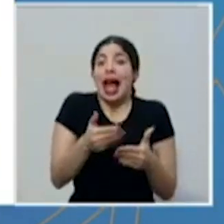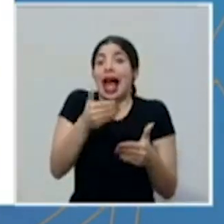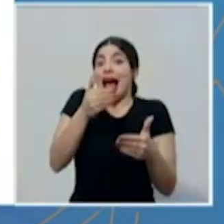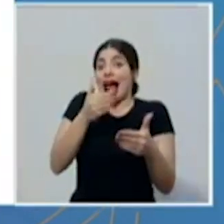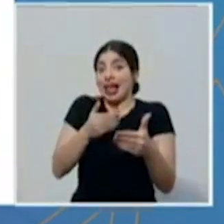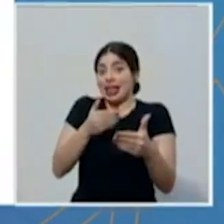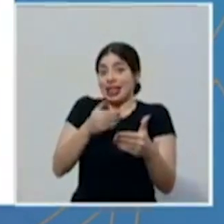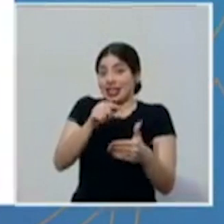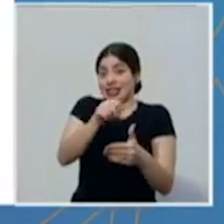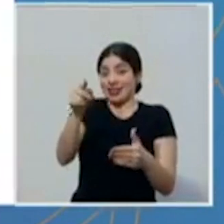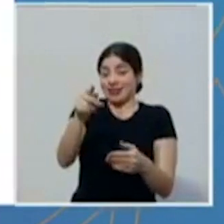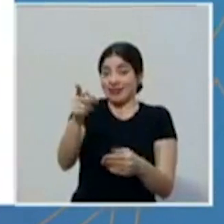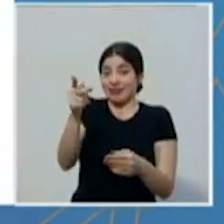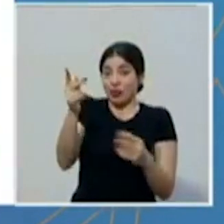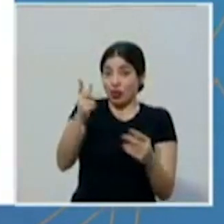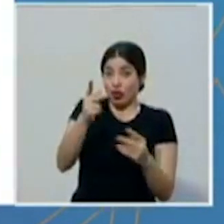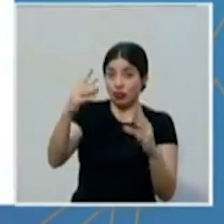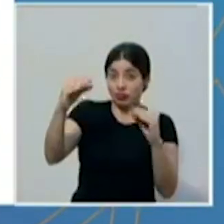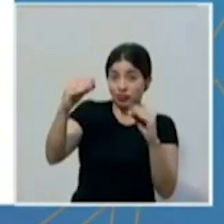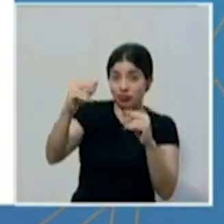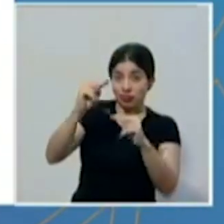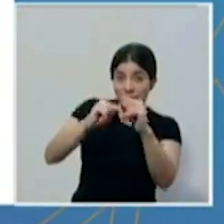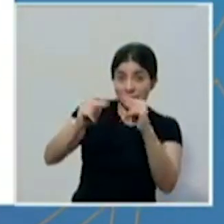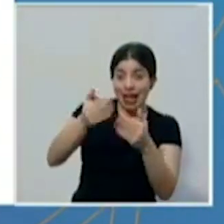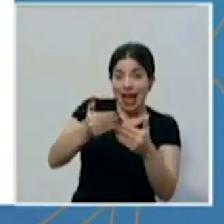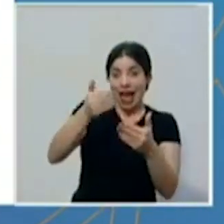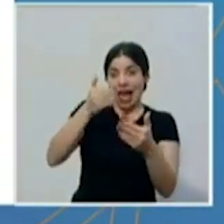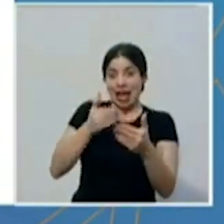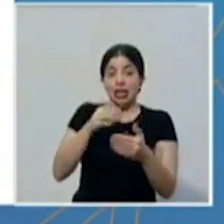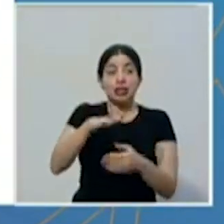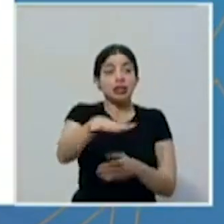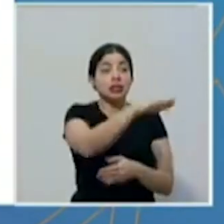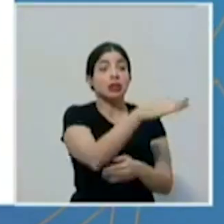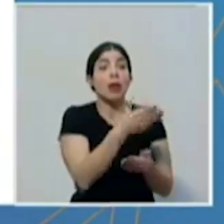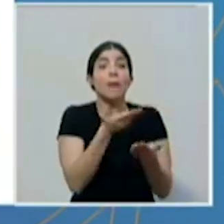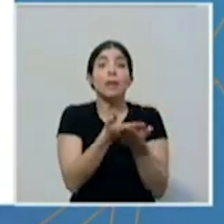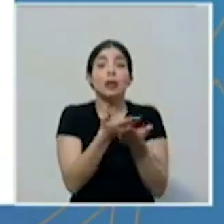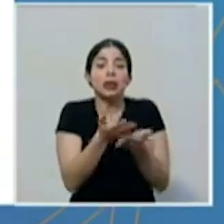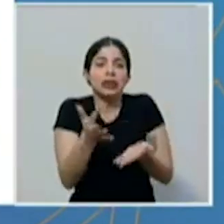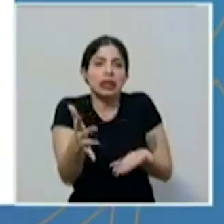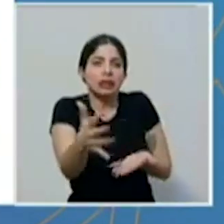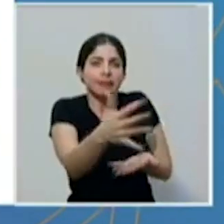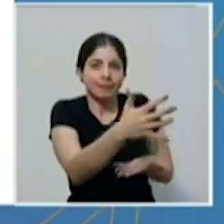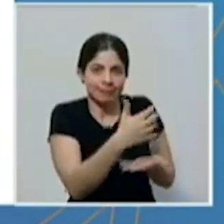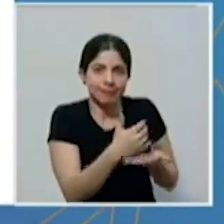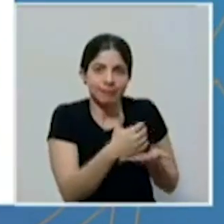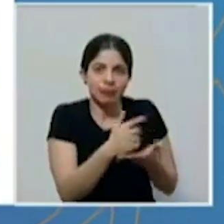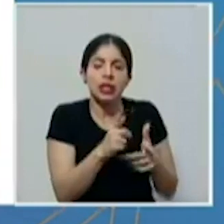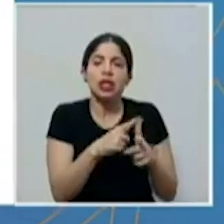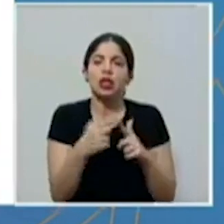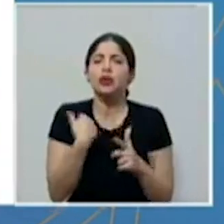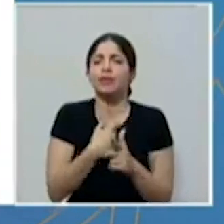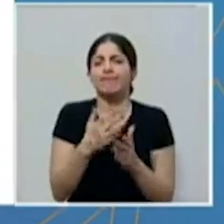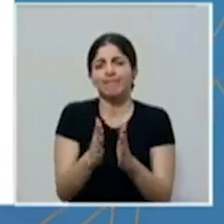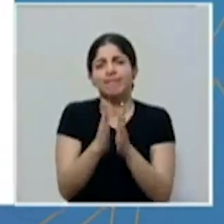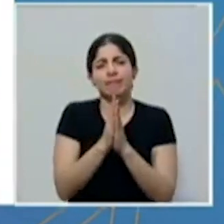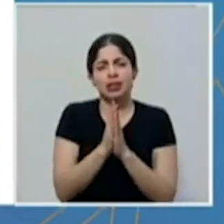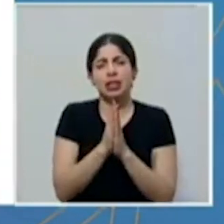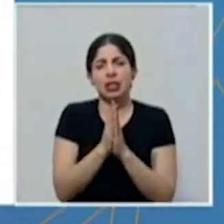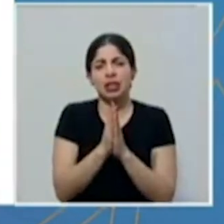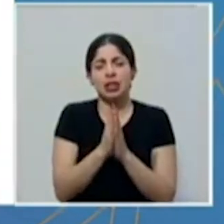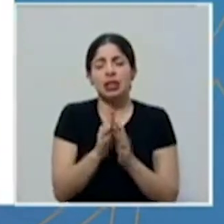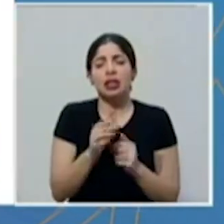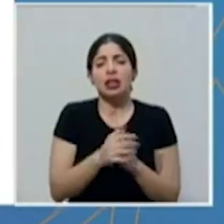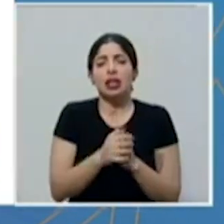de que se inicie este proceso de negociación, recoger sus propuestas. Y les estaríamos, entonces, solicitando que nos